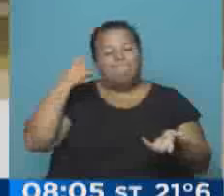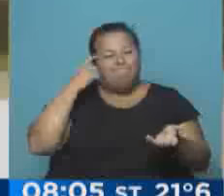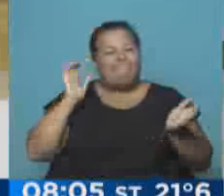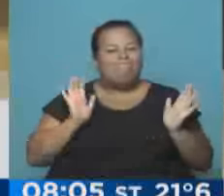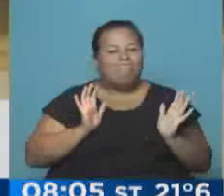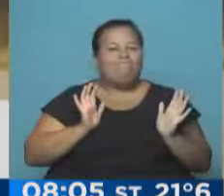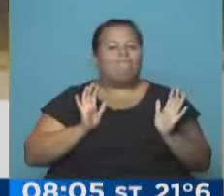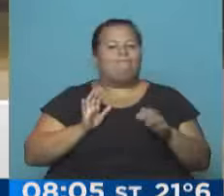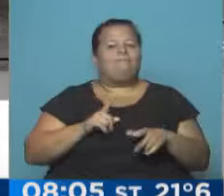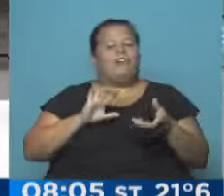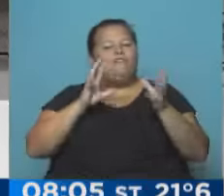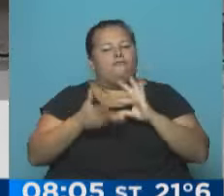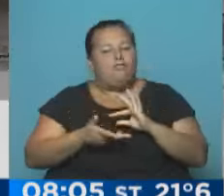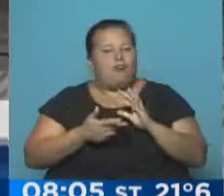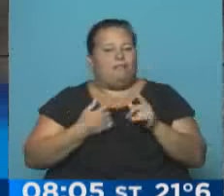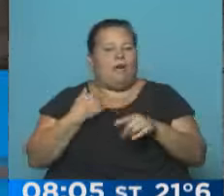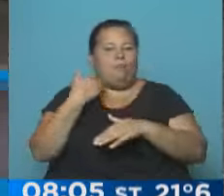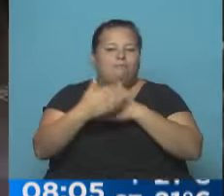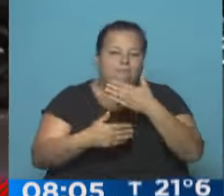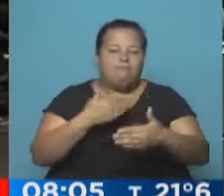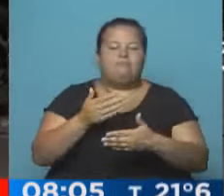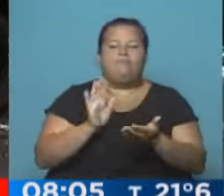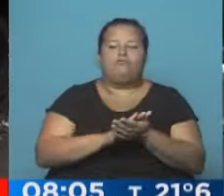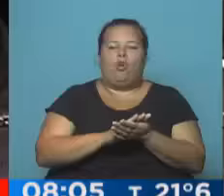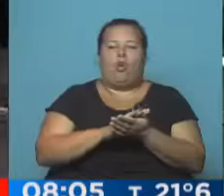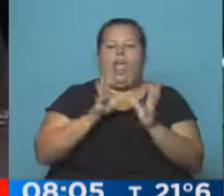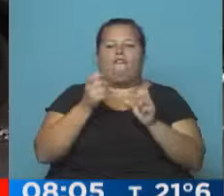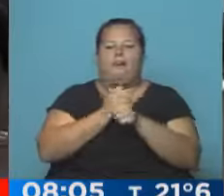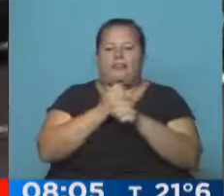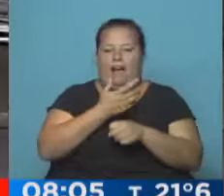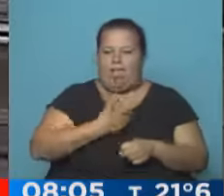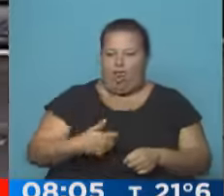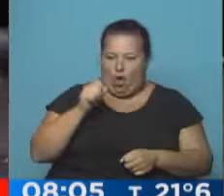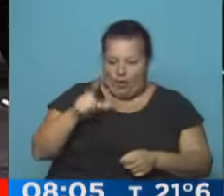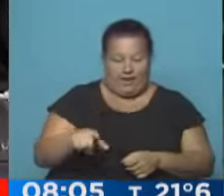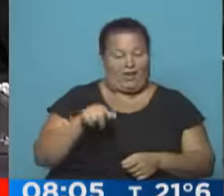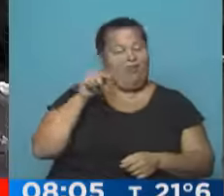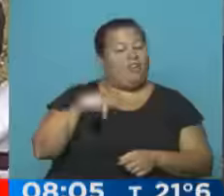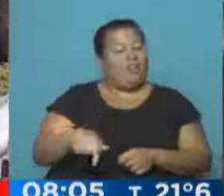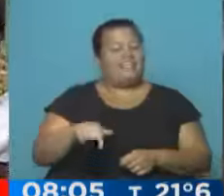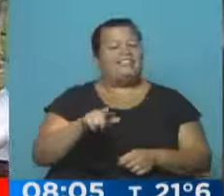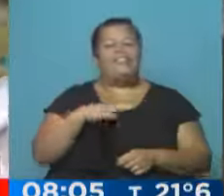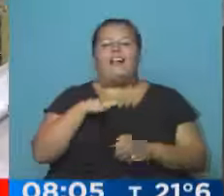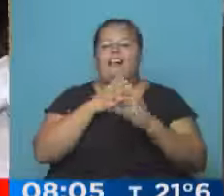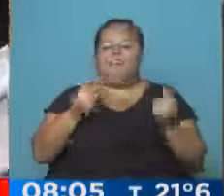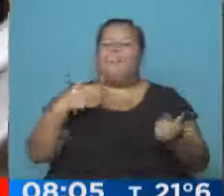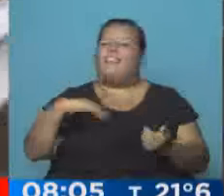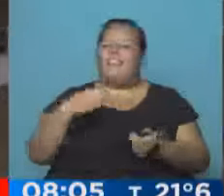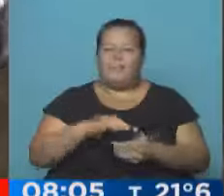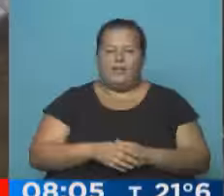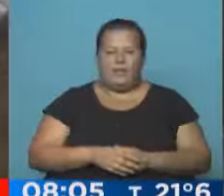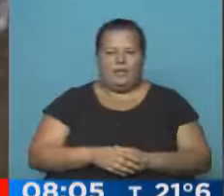es un escalón más del accionar de este gobierno, esto no cierra si no es con